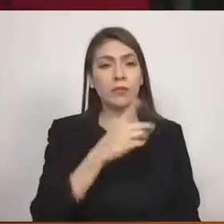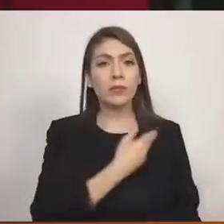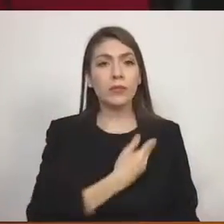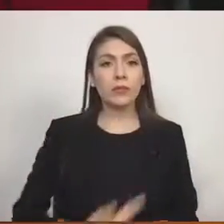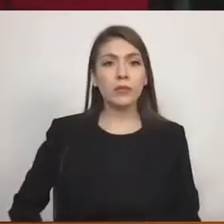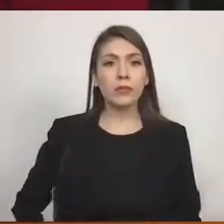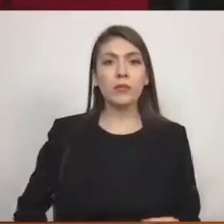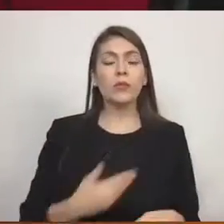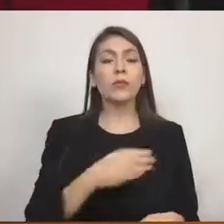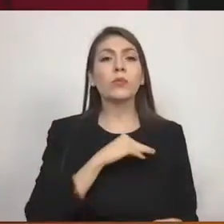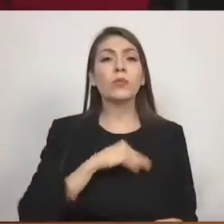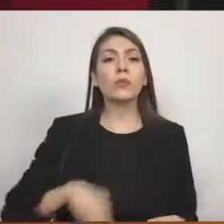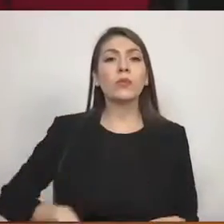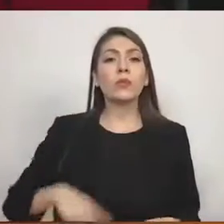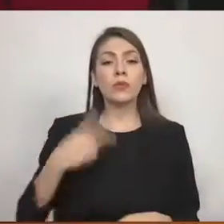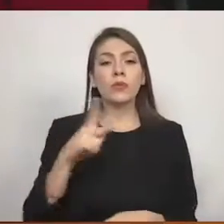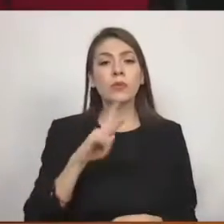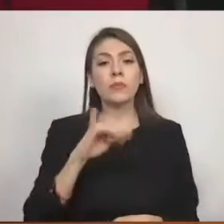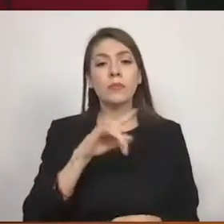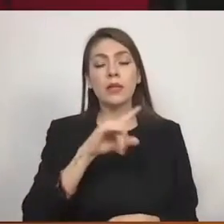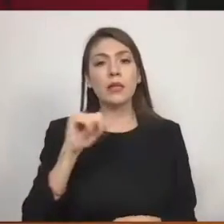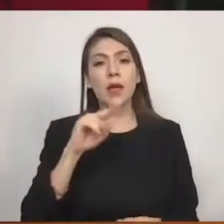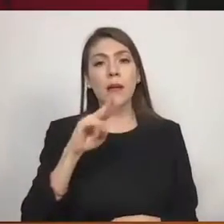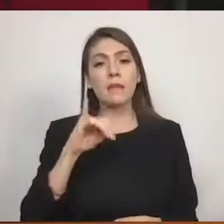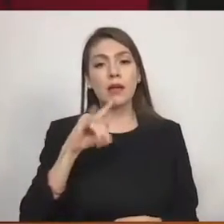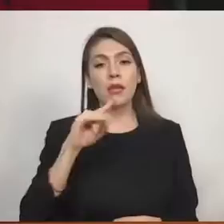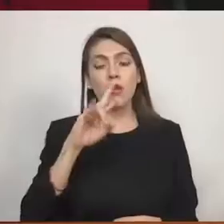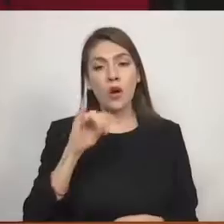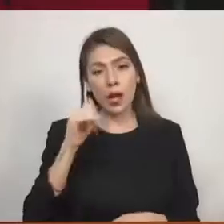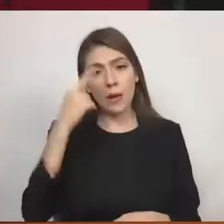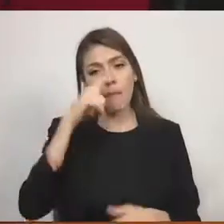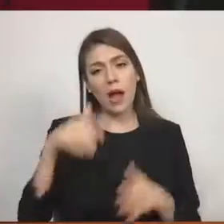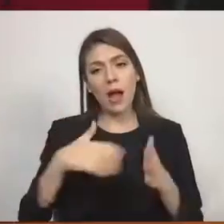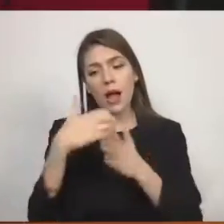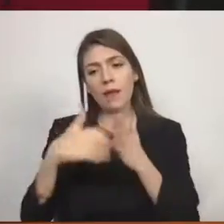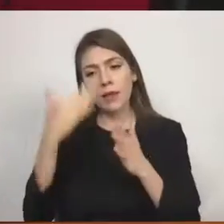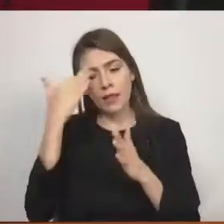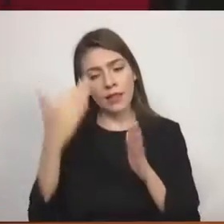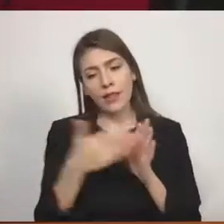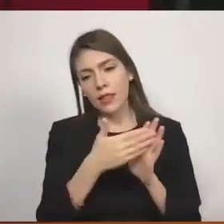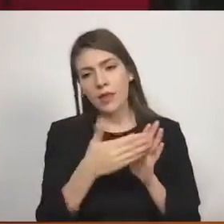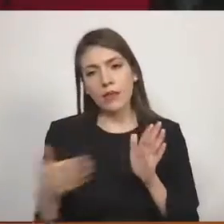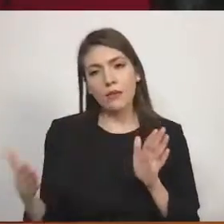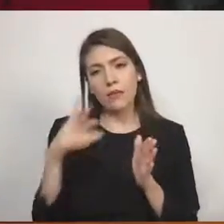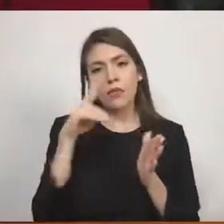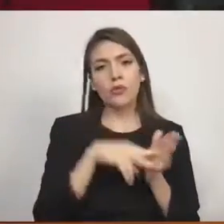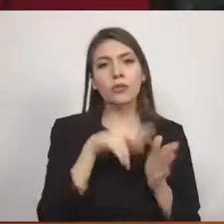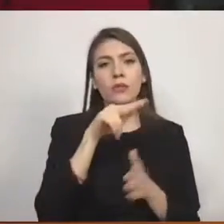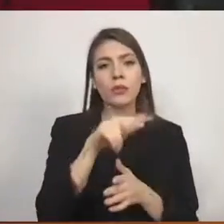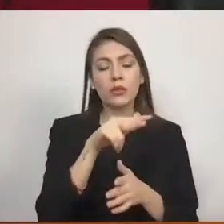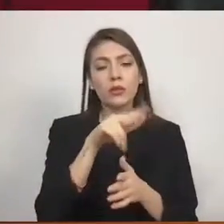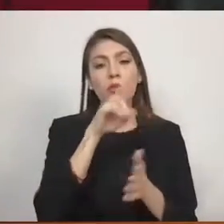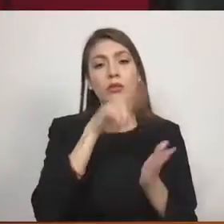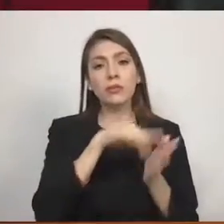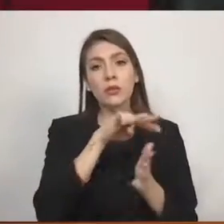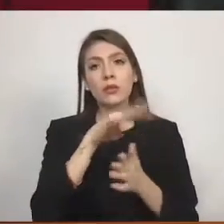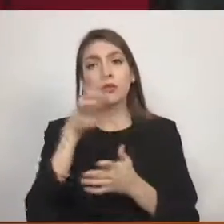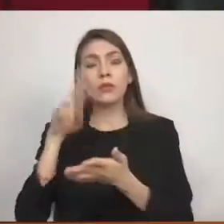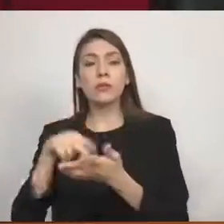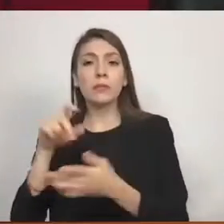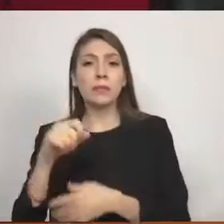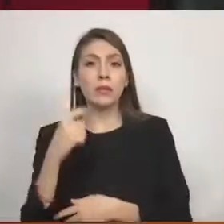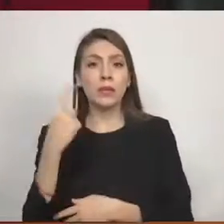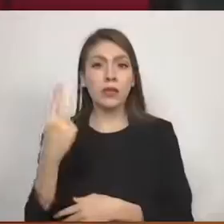Victoria, México, para concluir el periodo constitucional 2019-2021 en los términos siguientes.